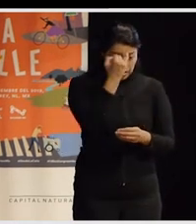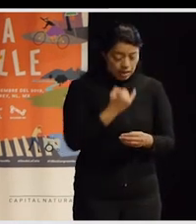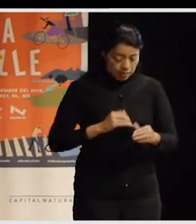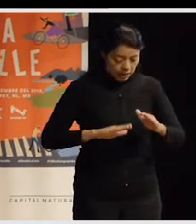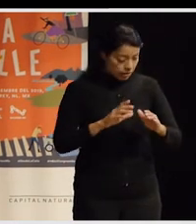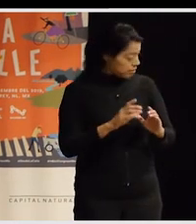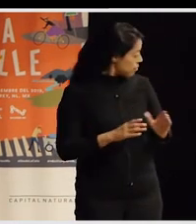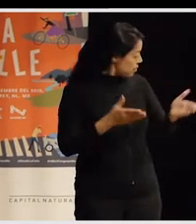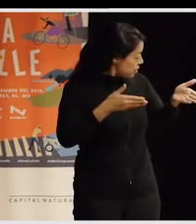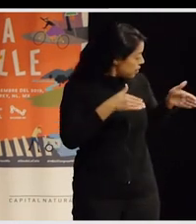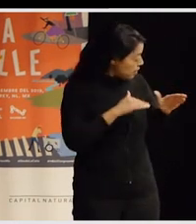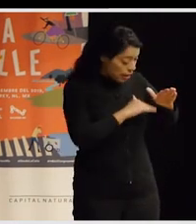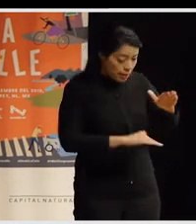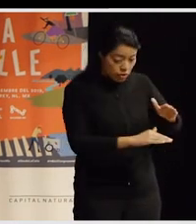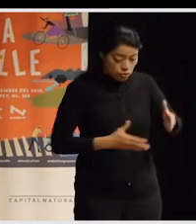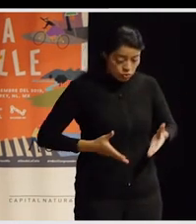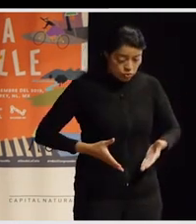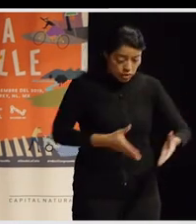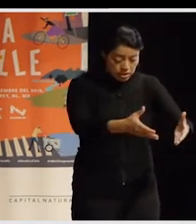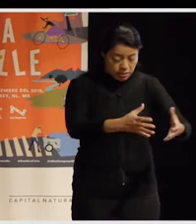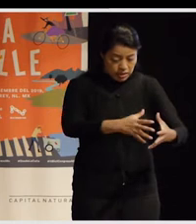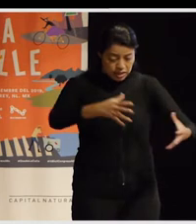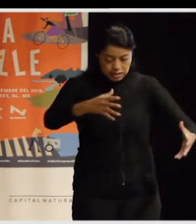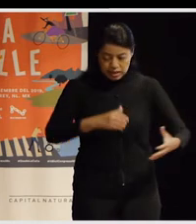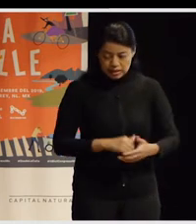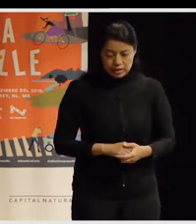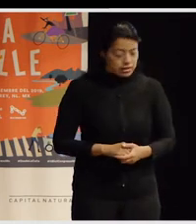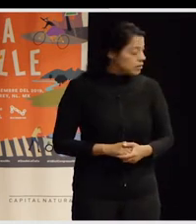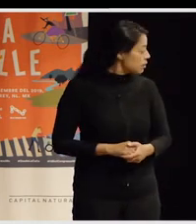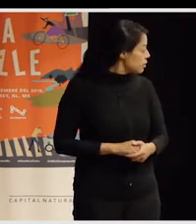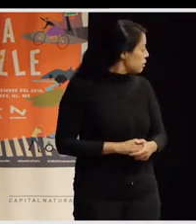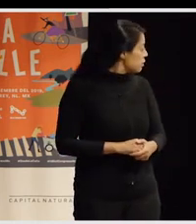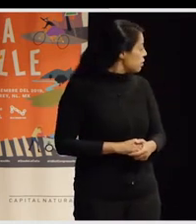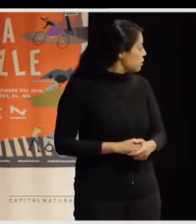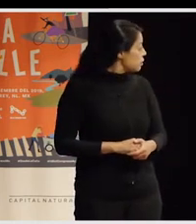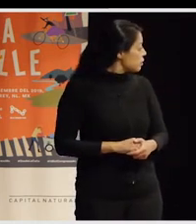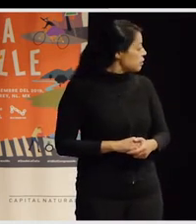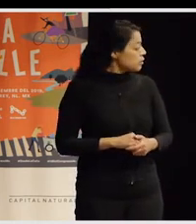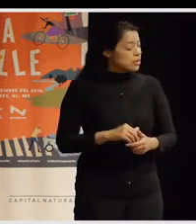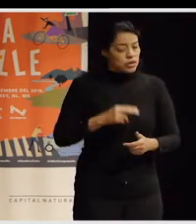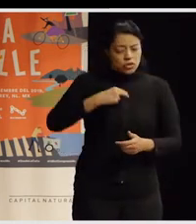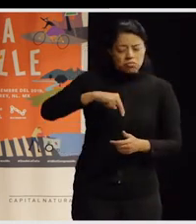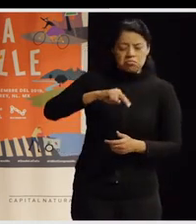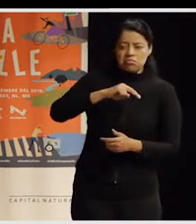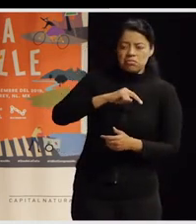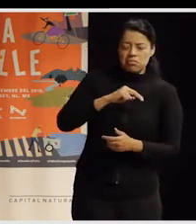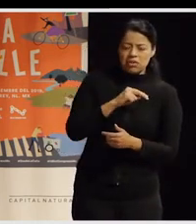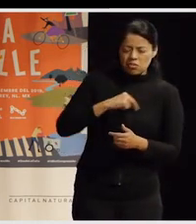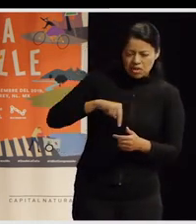son grandes avenidas, ¿no?, es toda esta imagen, ¿no? De hecho, Le Corbusier lo que hace es inventar